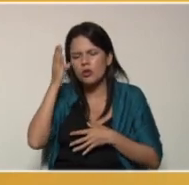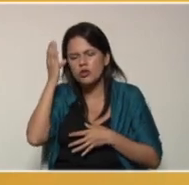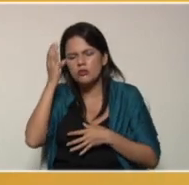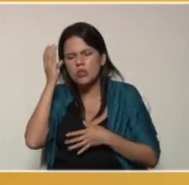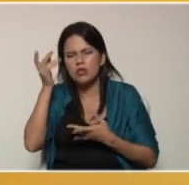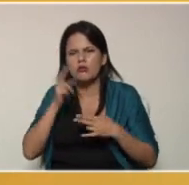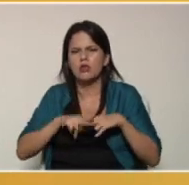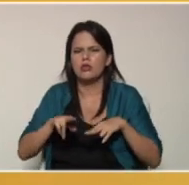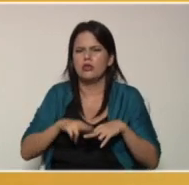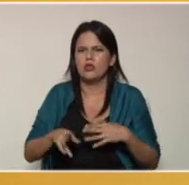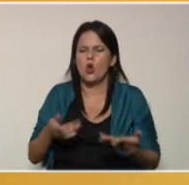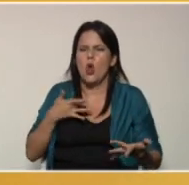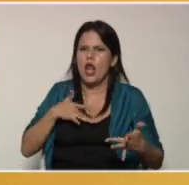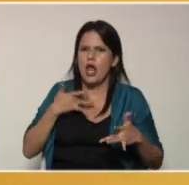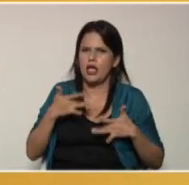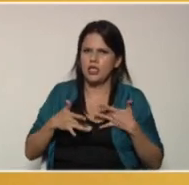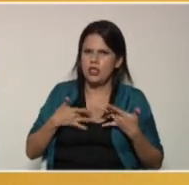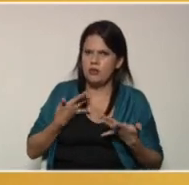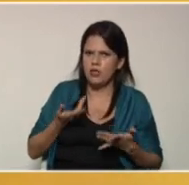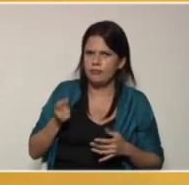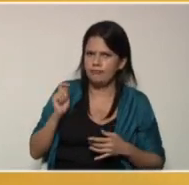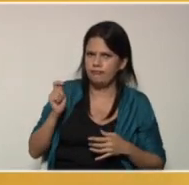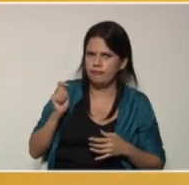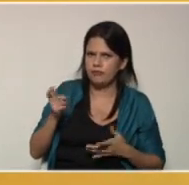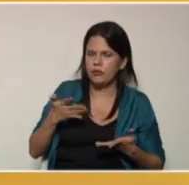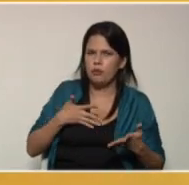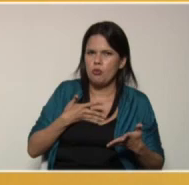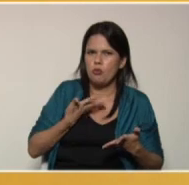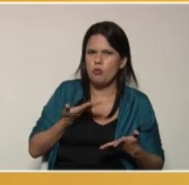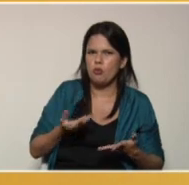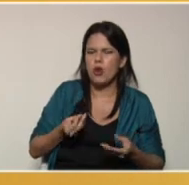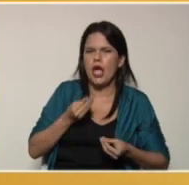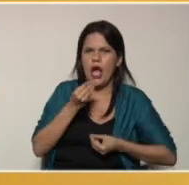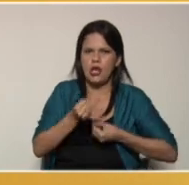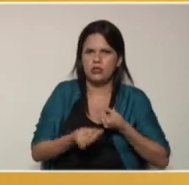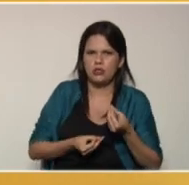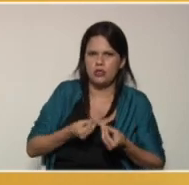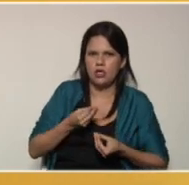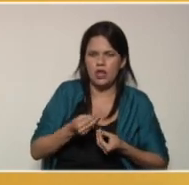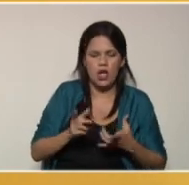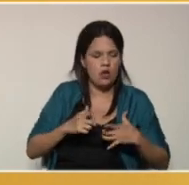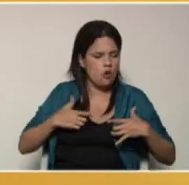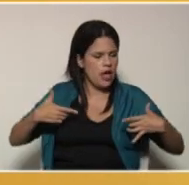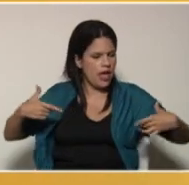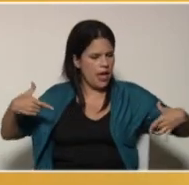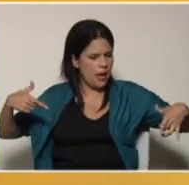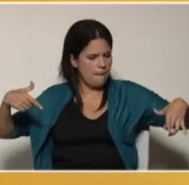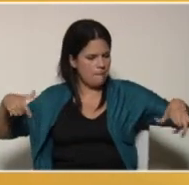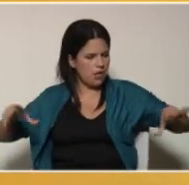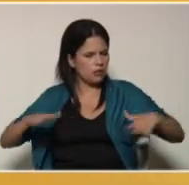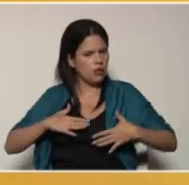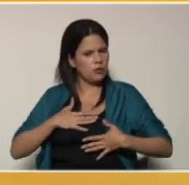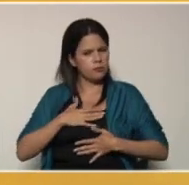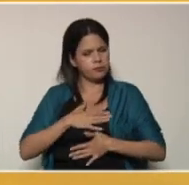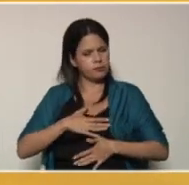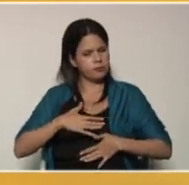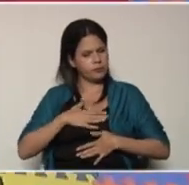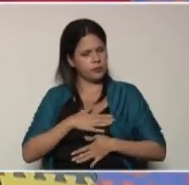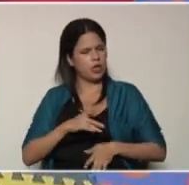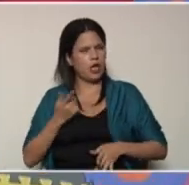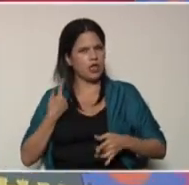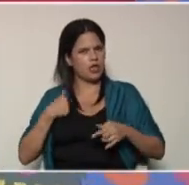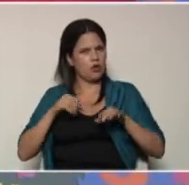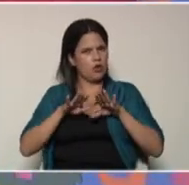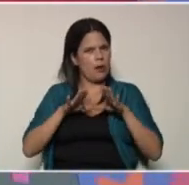niño. La actividad pedagógica, pues realizarla en un espacio ameno, tener una mesa,